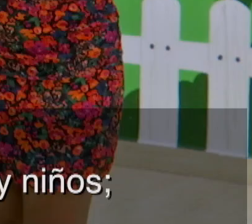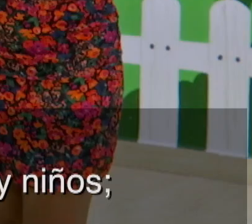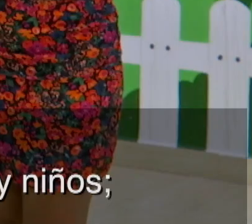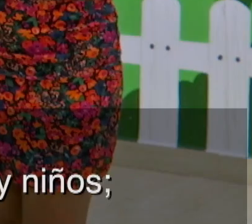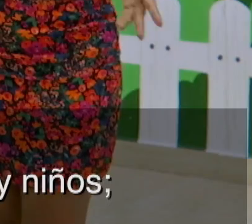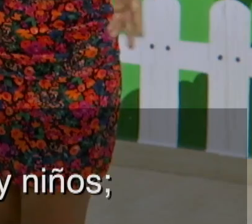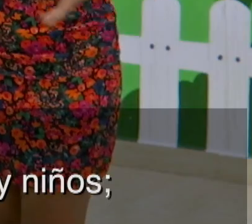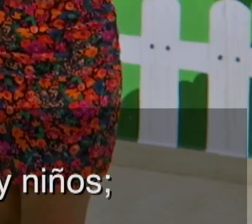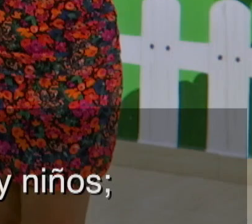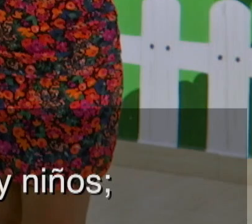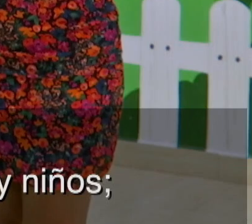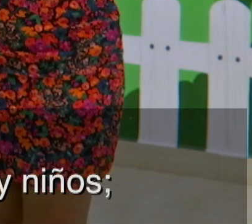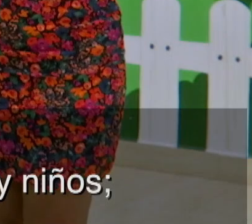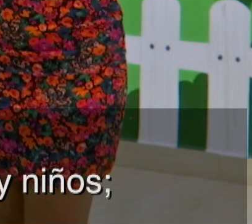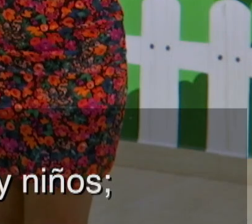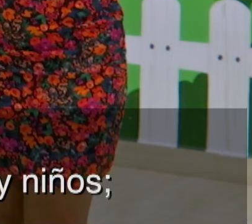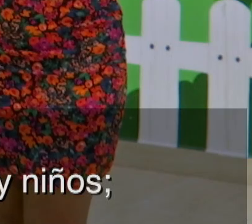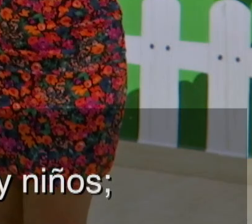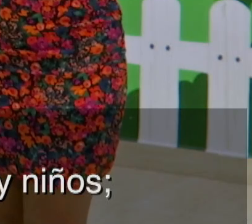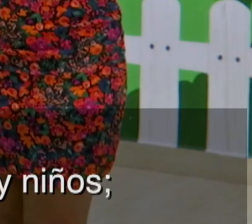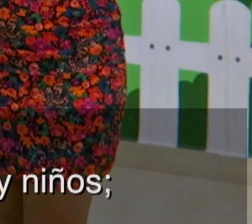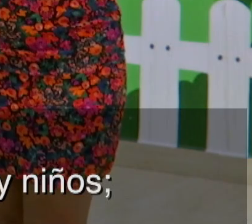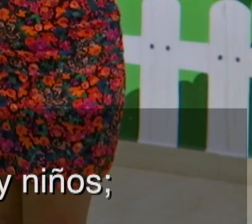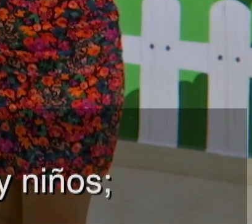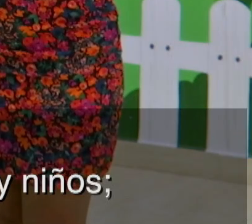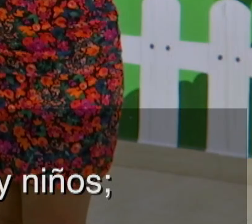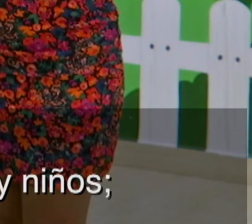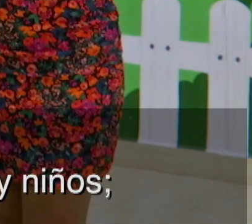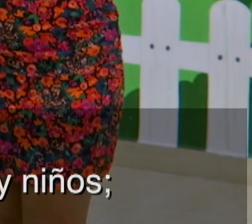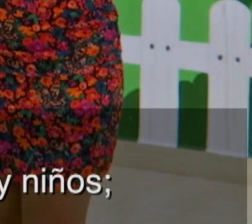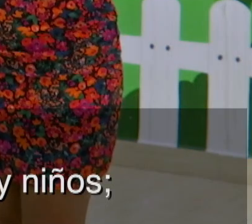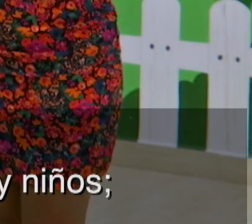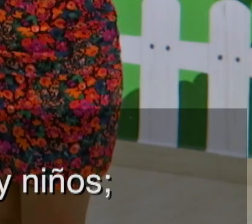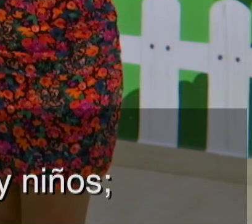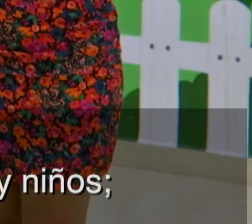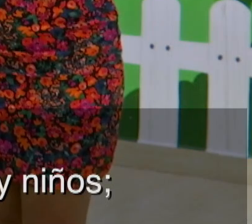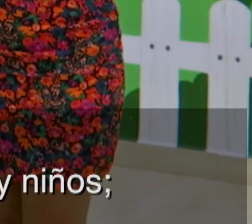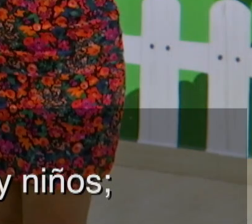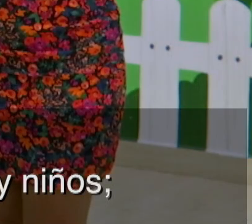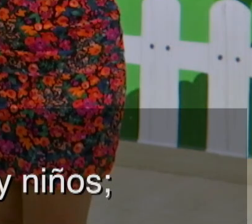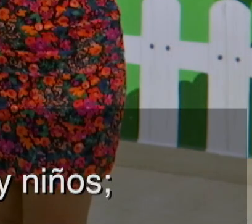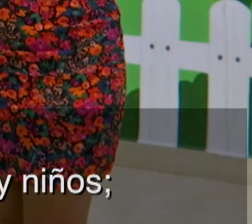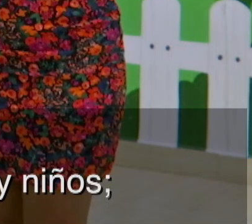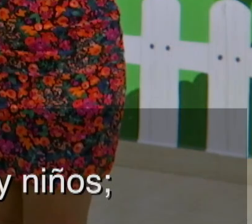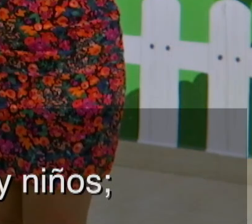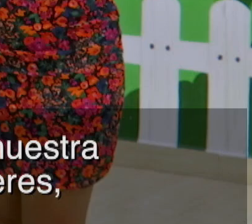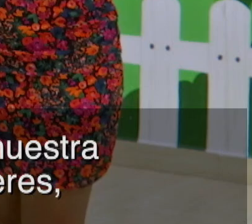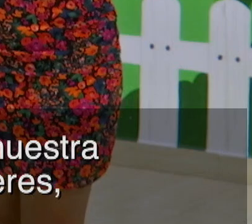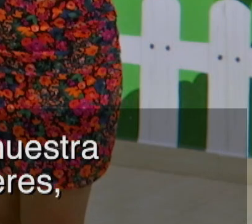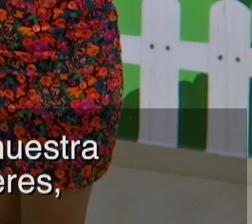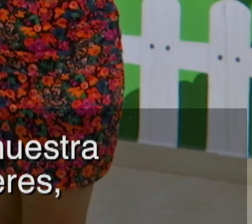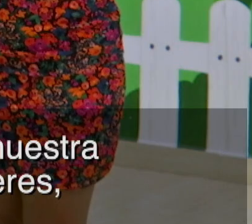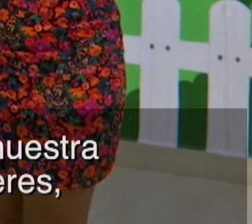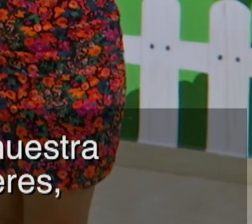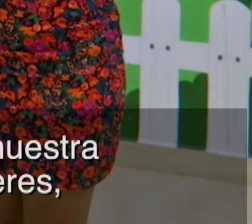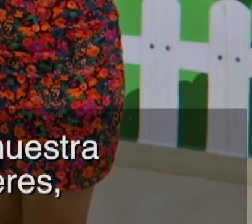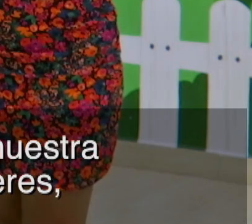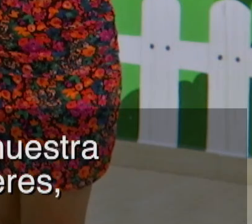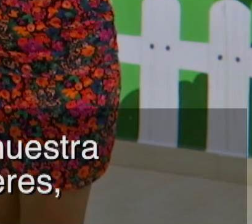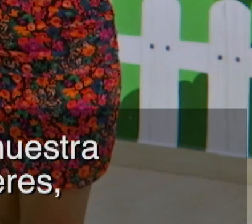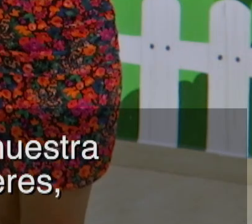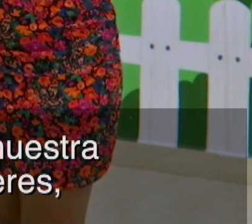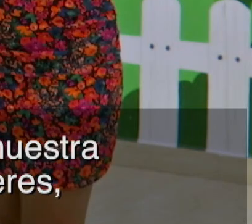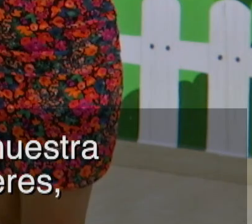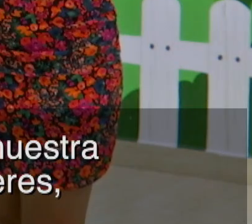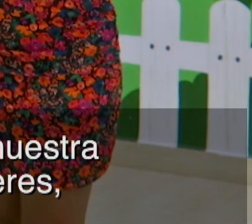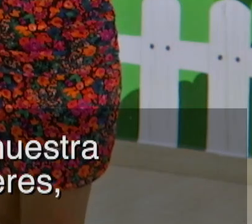mujeres la prevalencia de violencia entre los menores de 11 años es similar entre niñas y niños mientras que para las